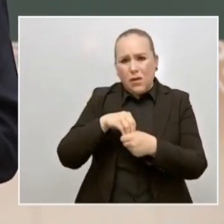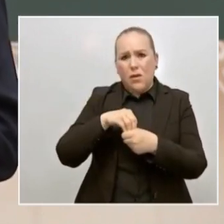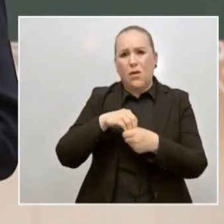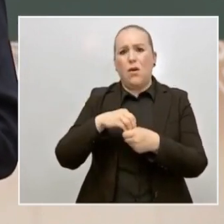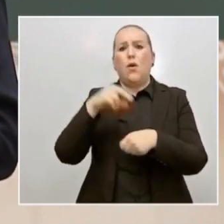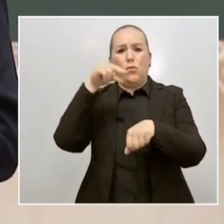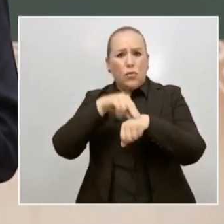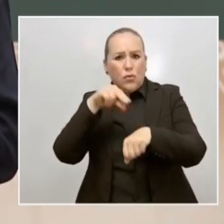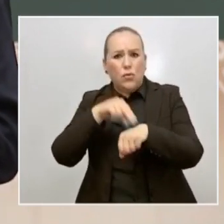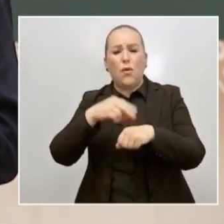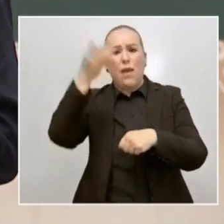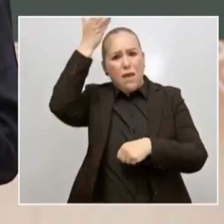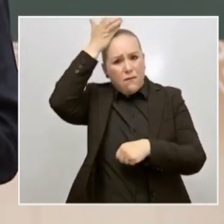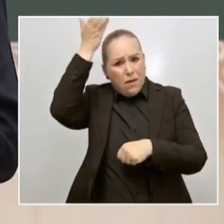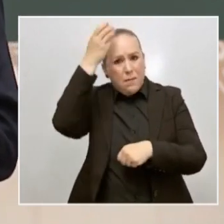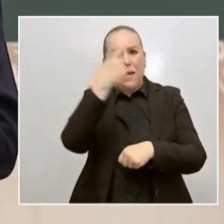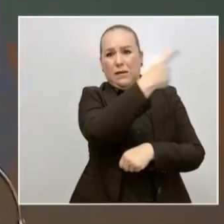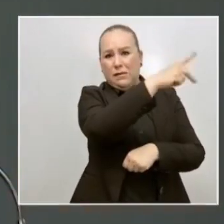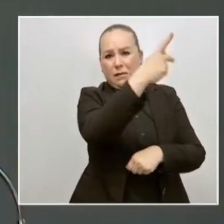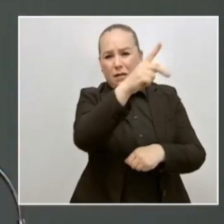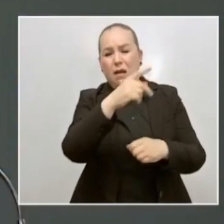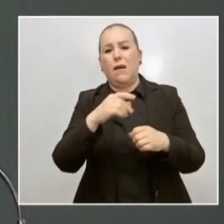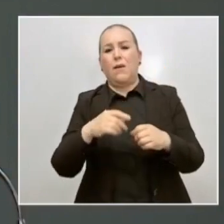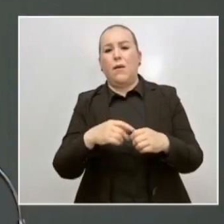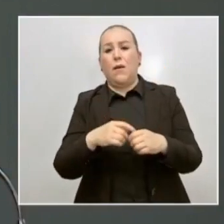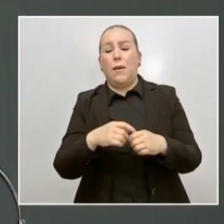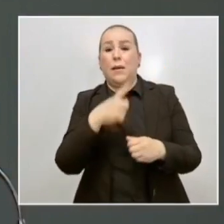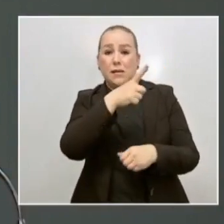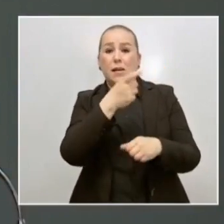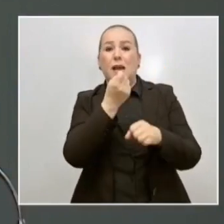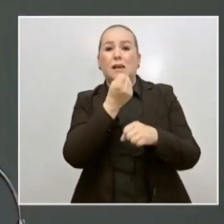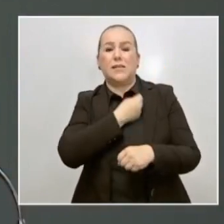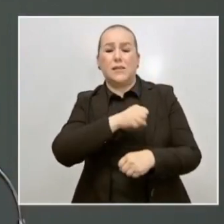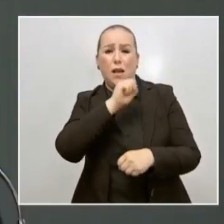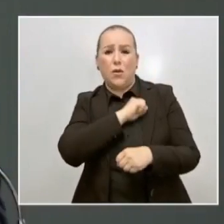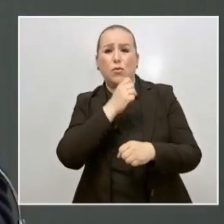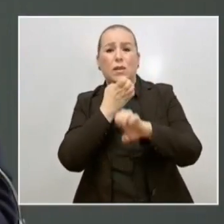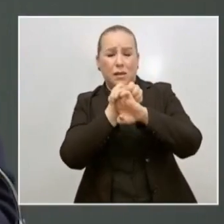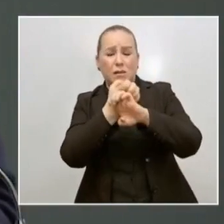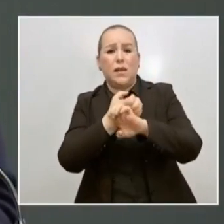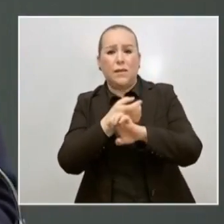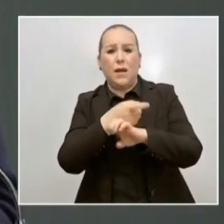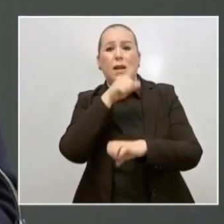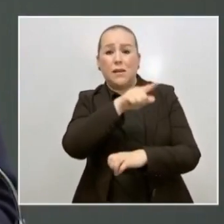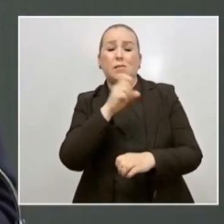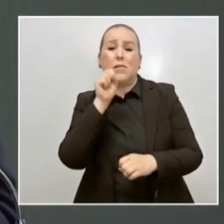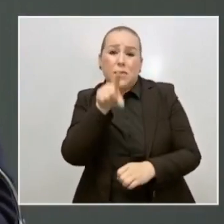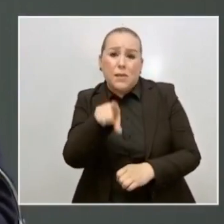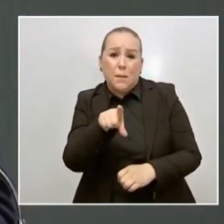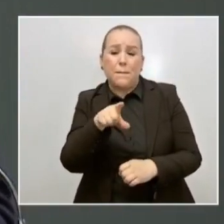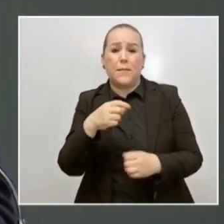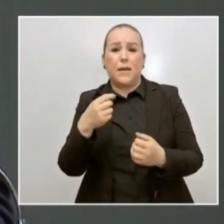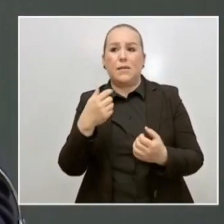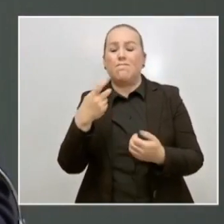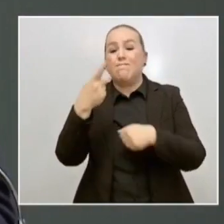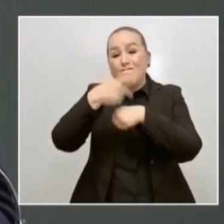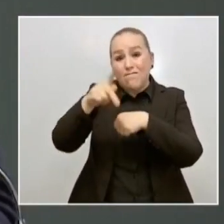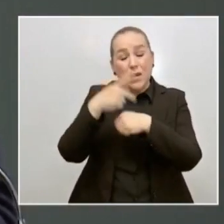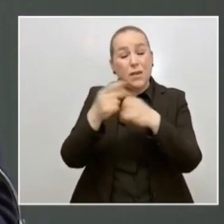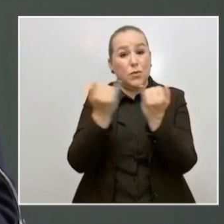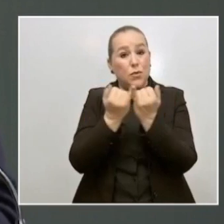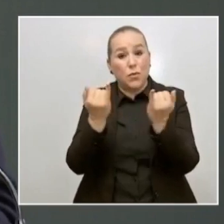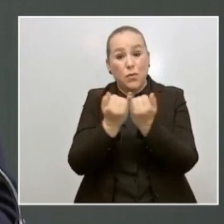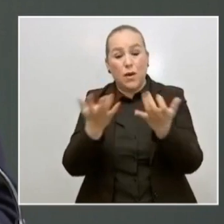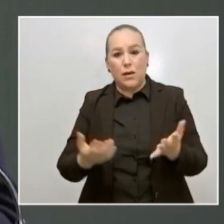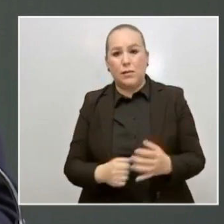privados dentro de lo que conocemos como el sistema de salud estatal. Están también frente a un riesgo y están también